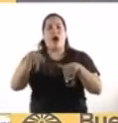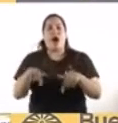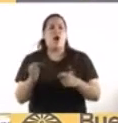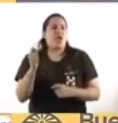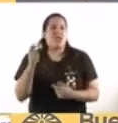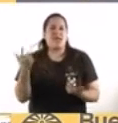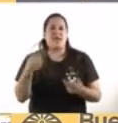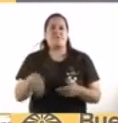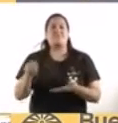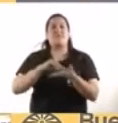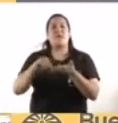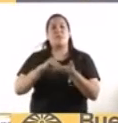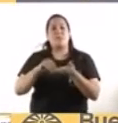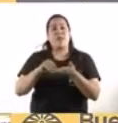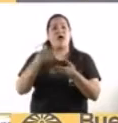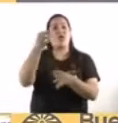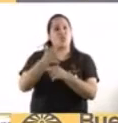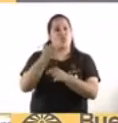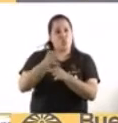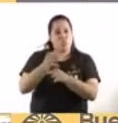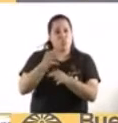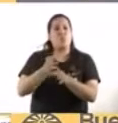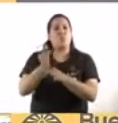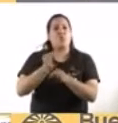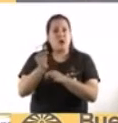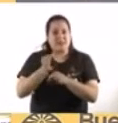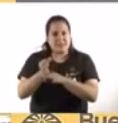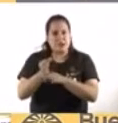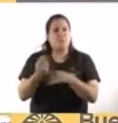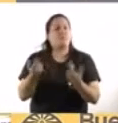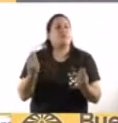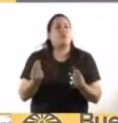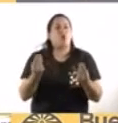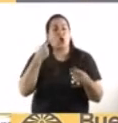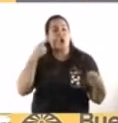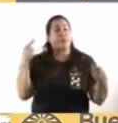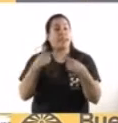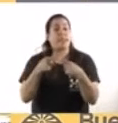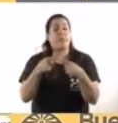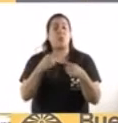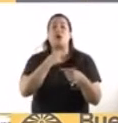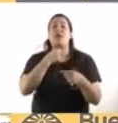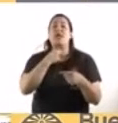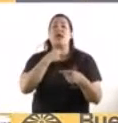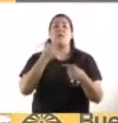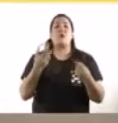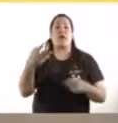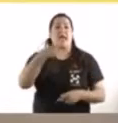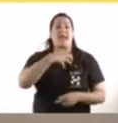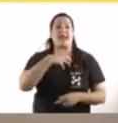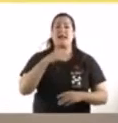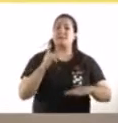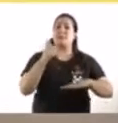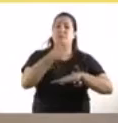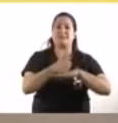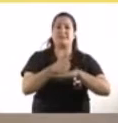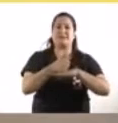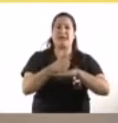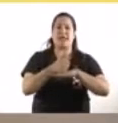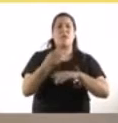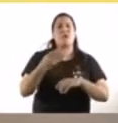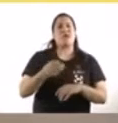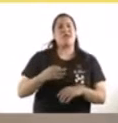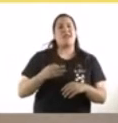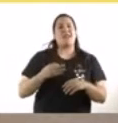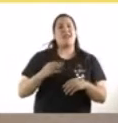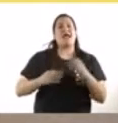pusimos como prioridad el objetivo de retomar las clases presenciales, lo comprometimos en noviembre y lo cumplimos.